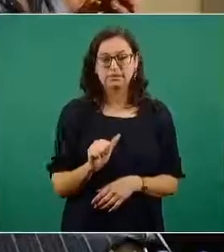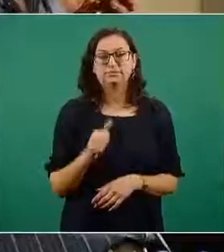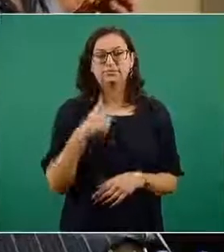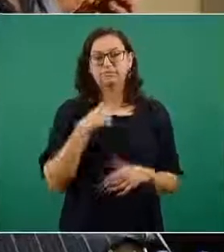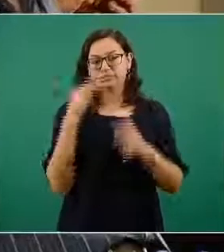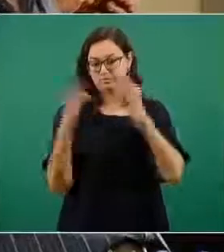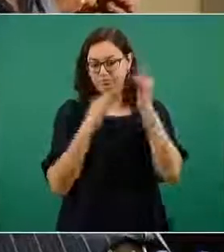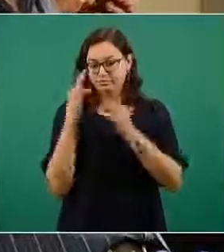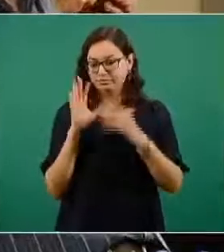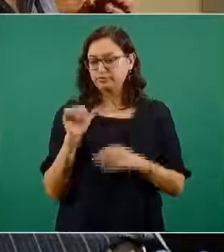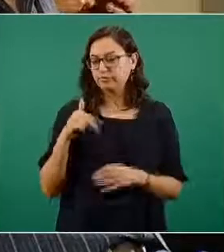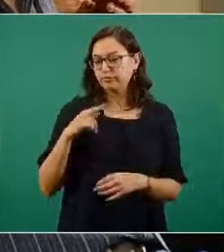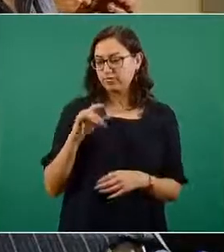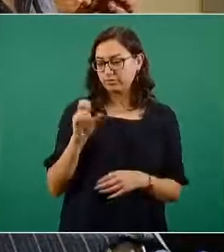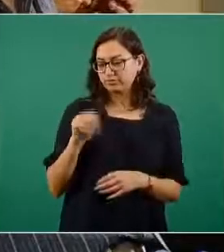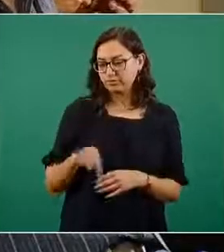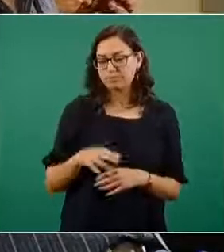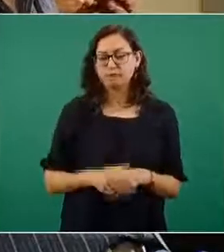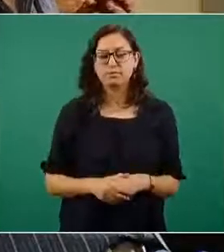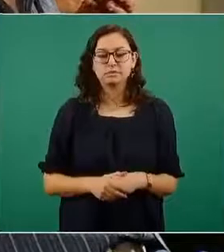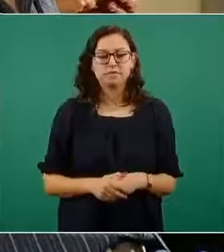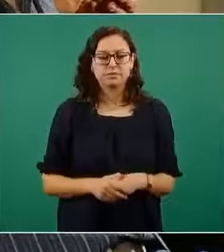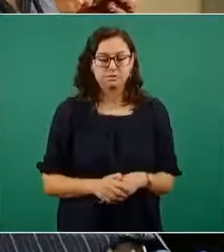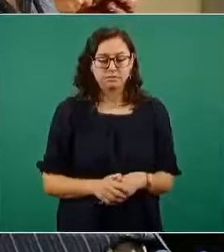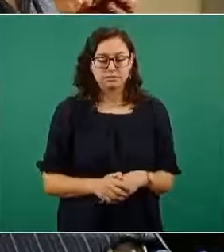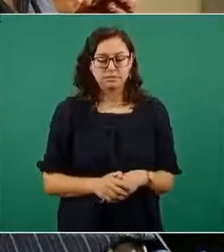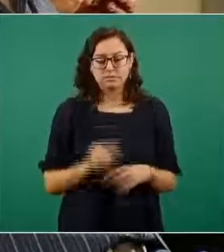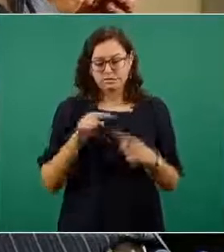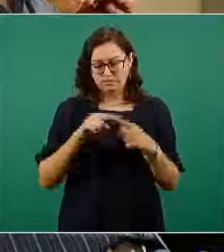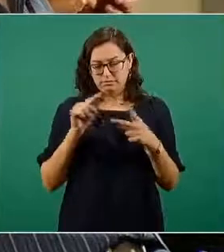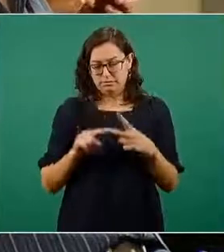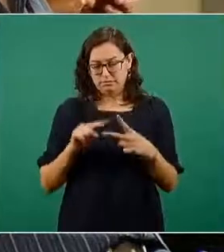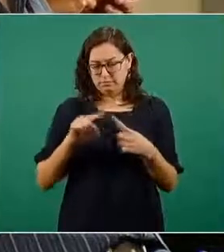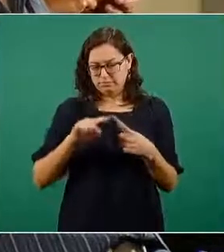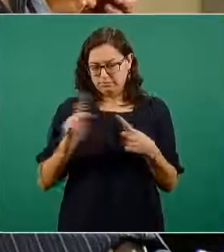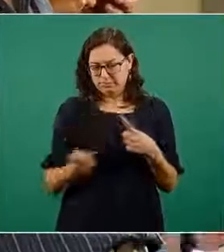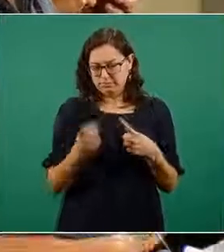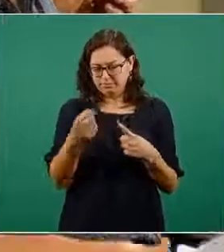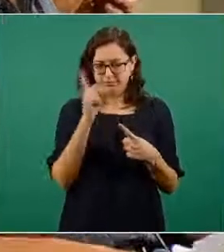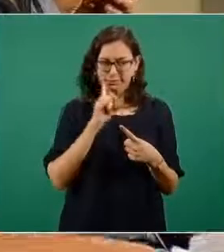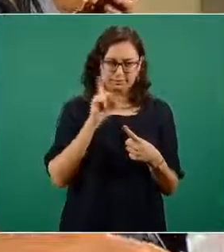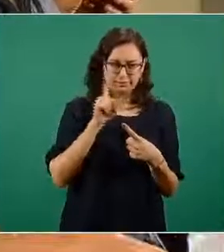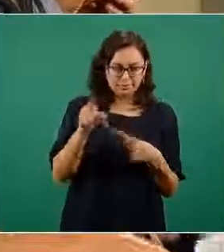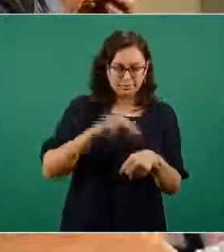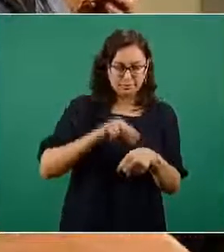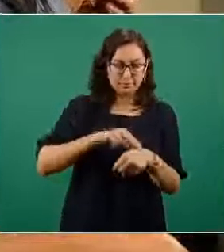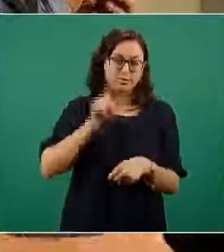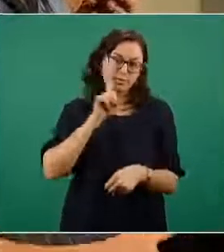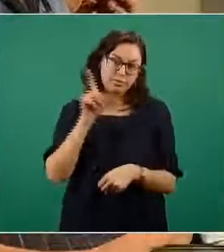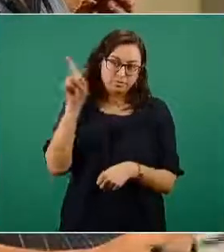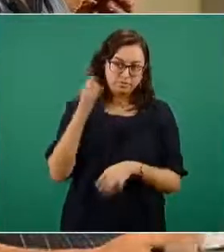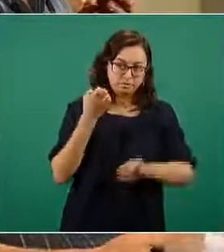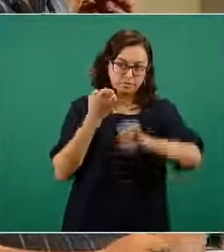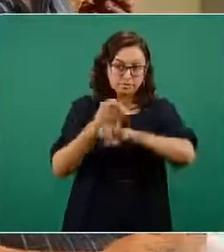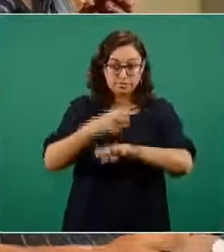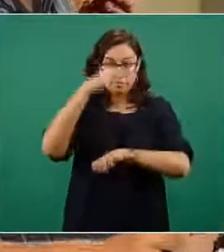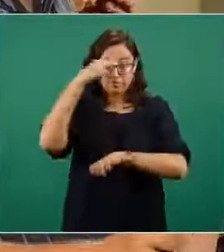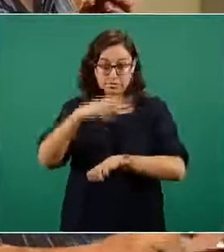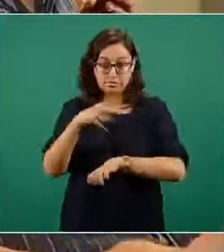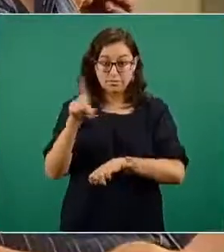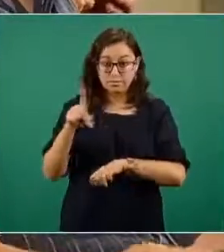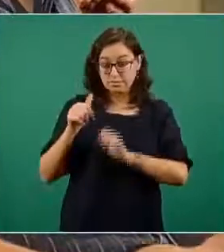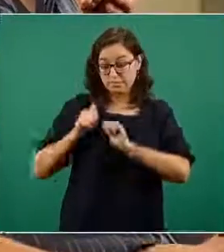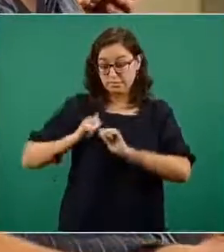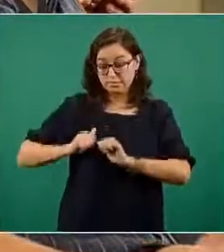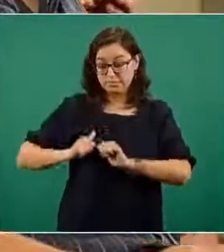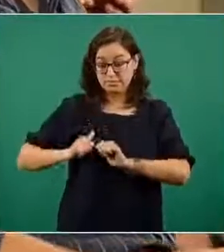para la doctora y otra para usted su secretario o director la primera doctora en el estado de México las autoridades dieron a conocer